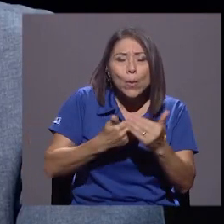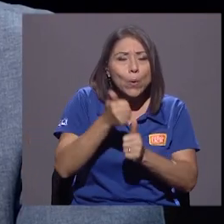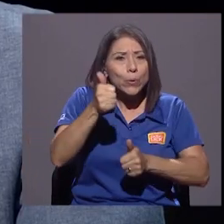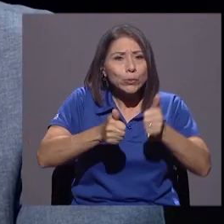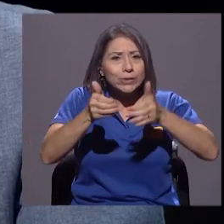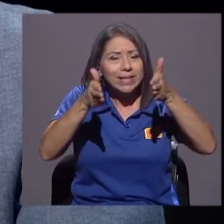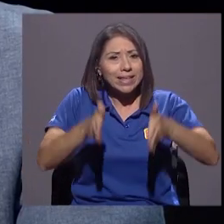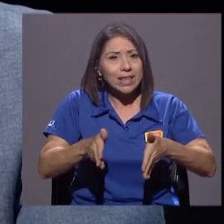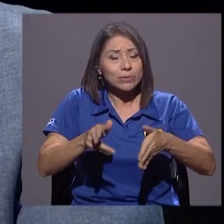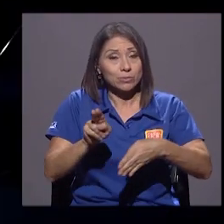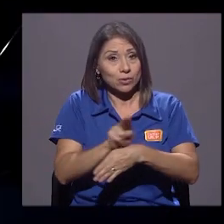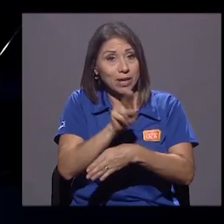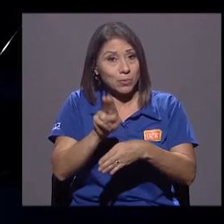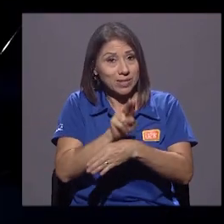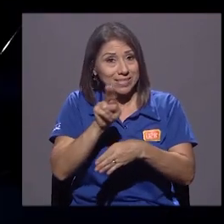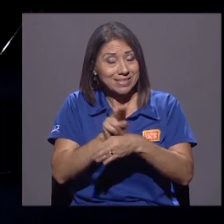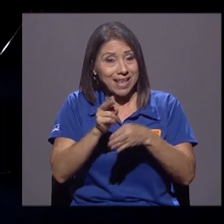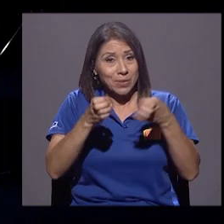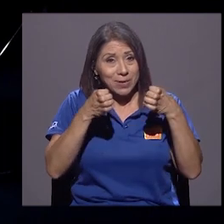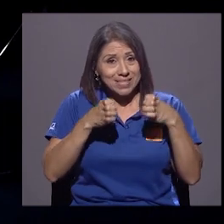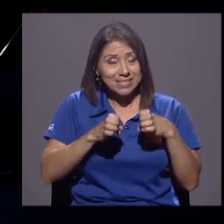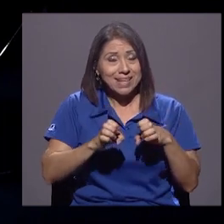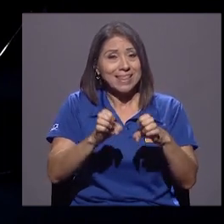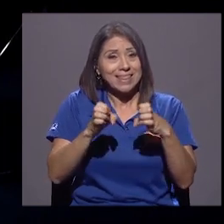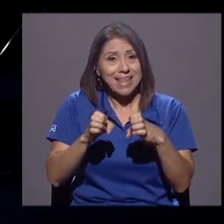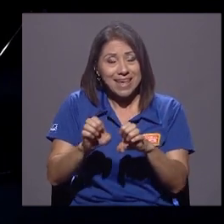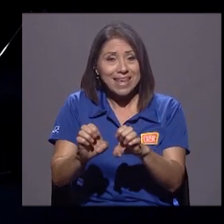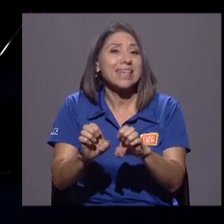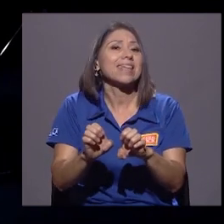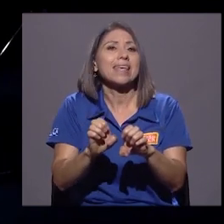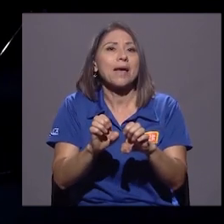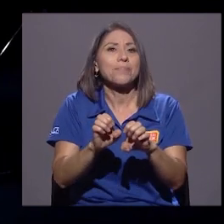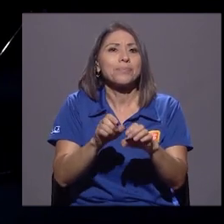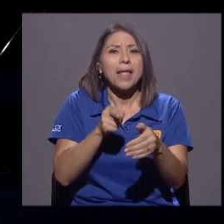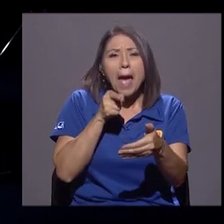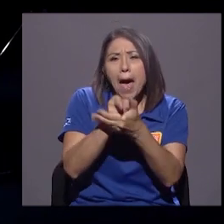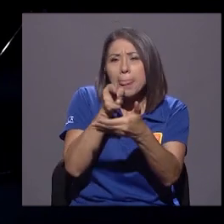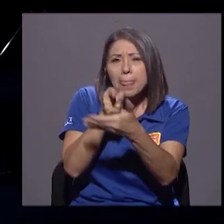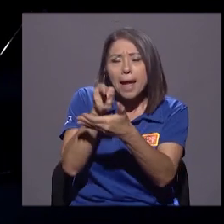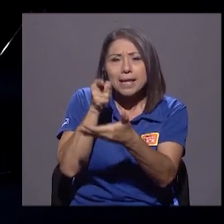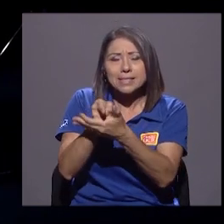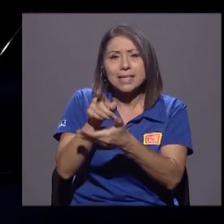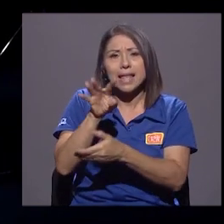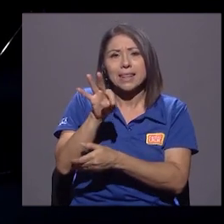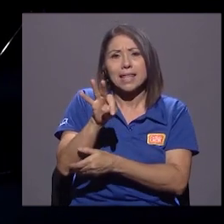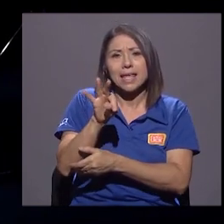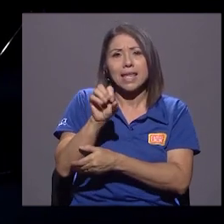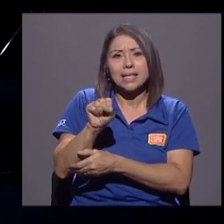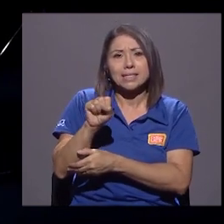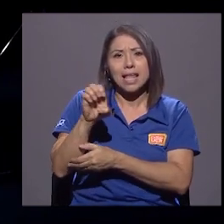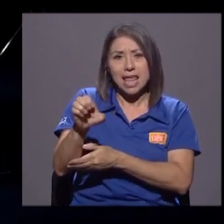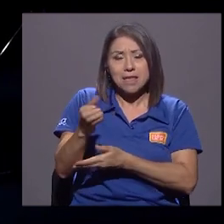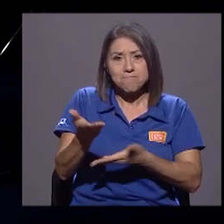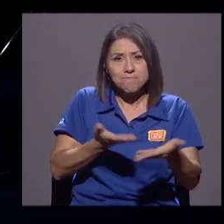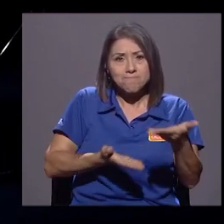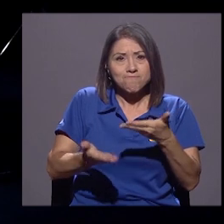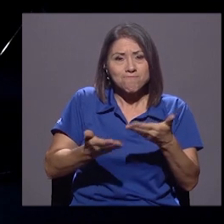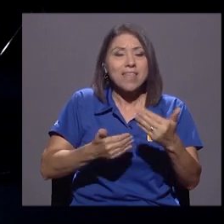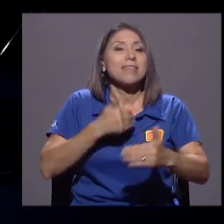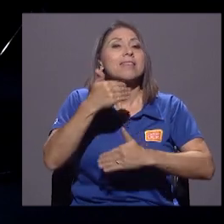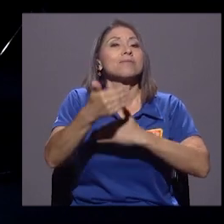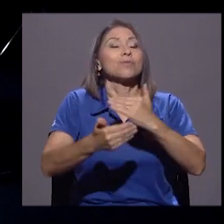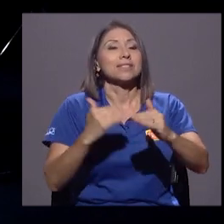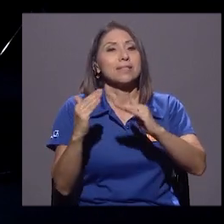utilizado como estrategia retórica los ataques al árbitro han visto frustradas sus expectativas